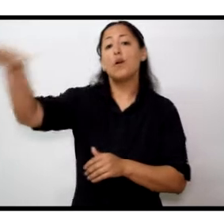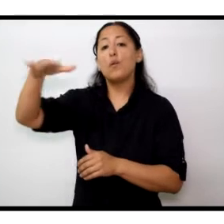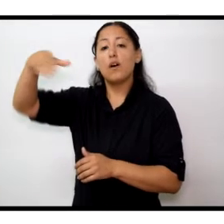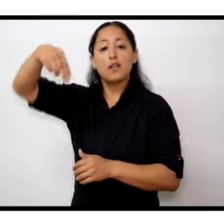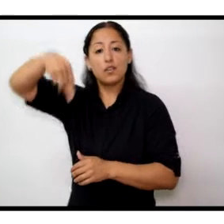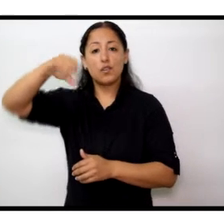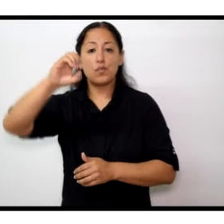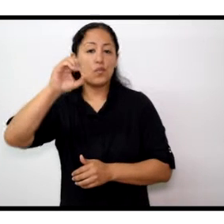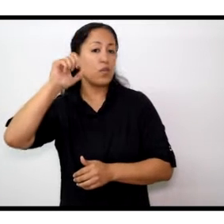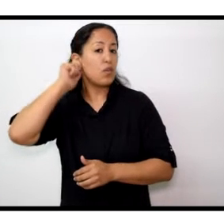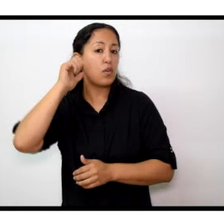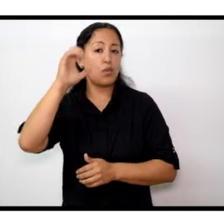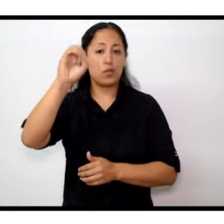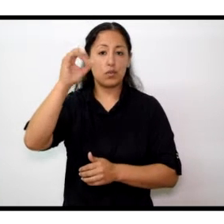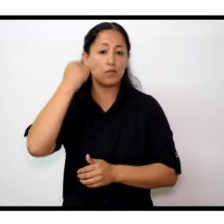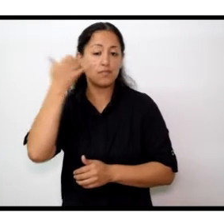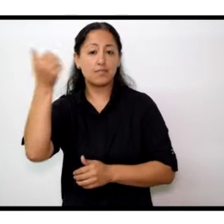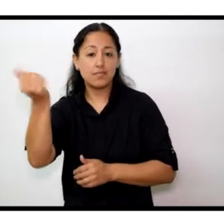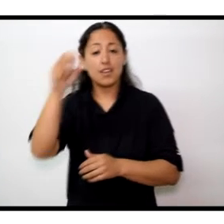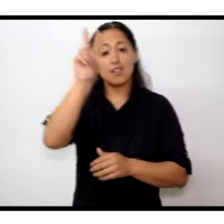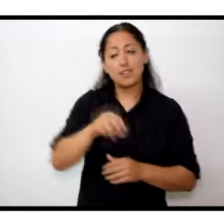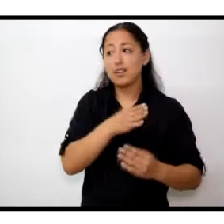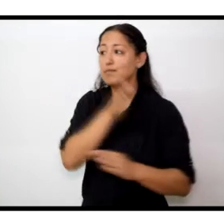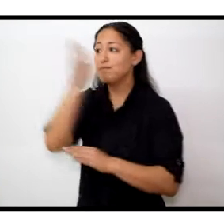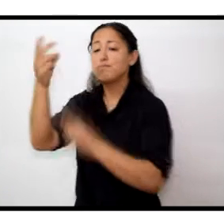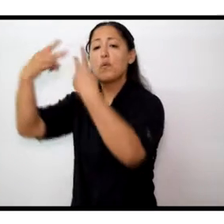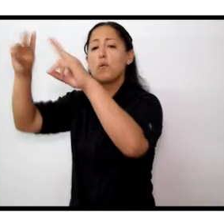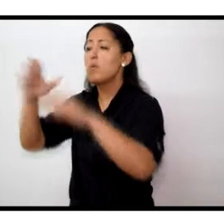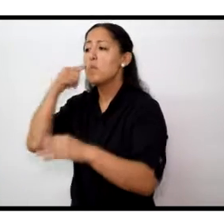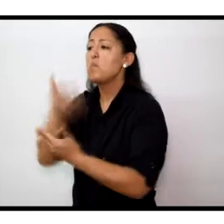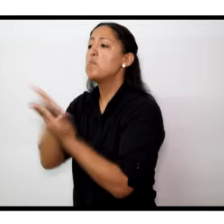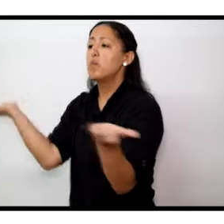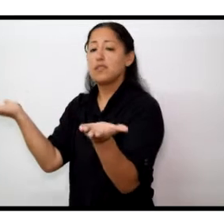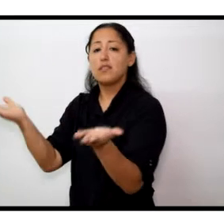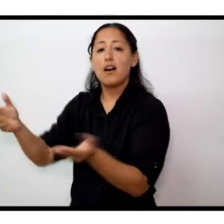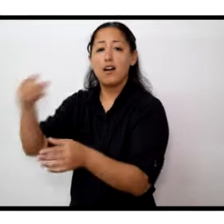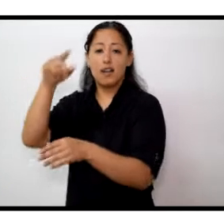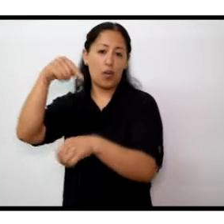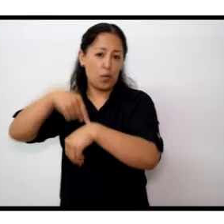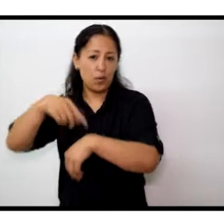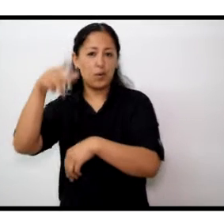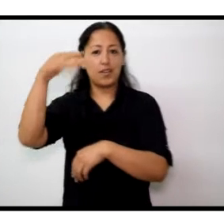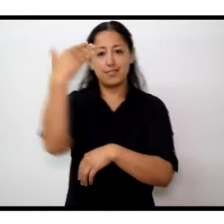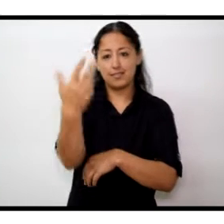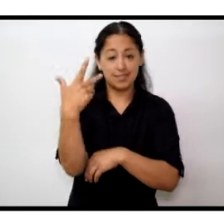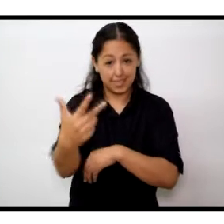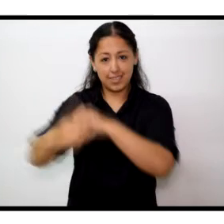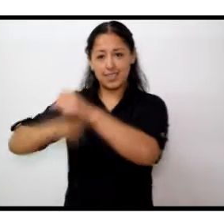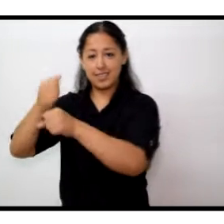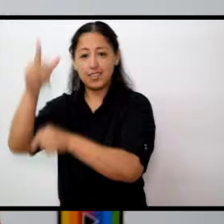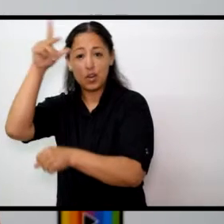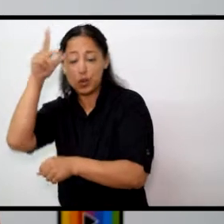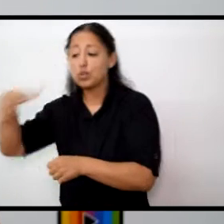músicos y gastronomía local. De 15 a 20 horas habrá diferentes actividades en la Plaza Libertad de esta localidad